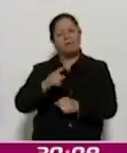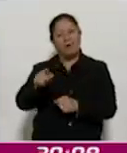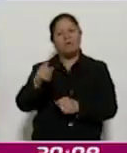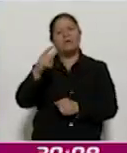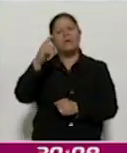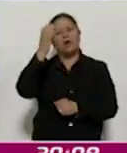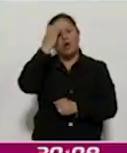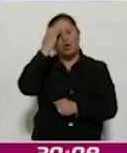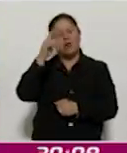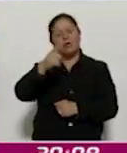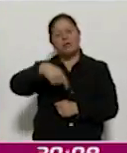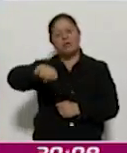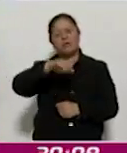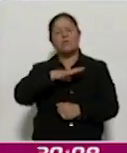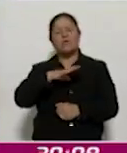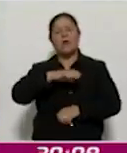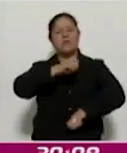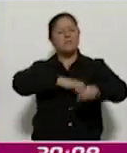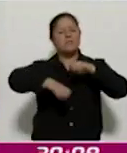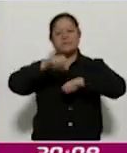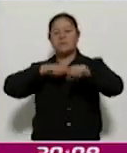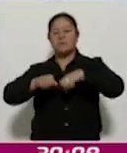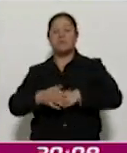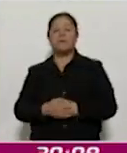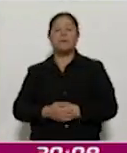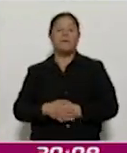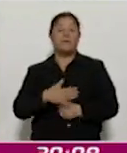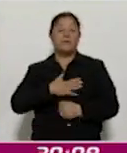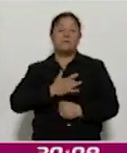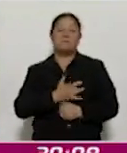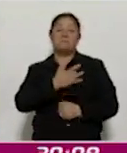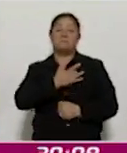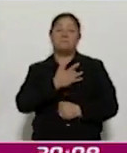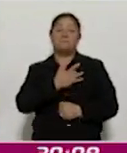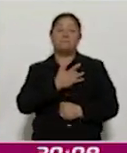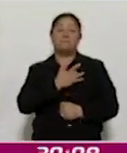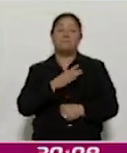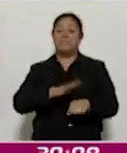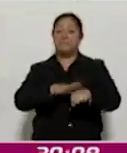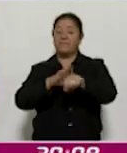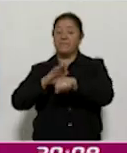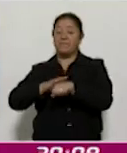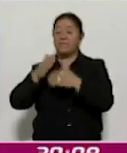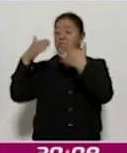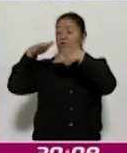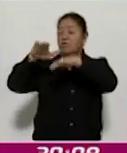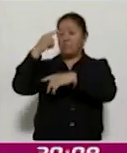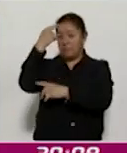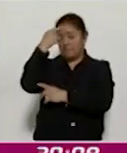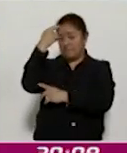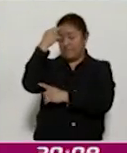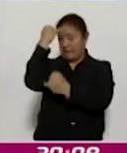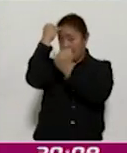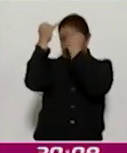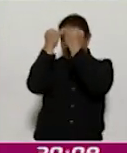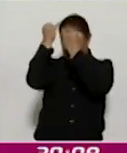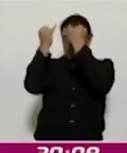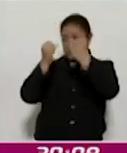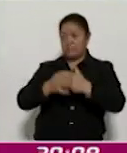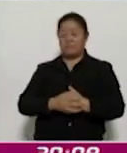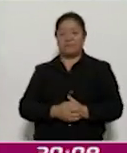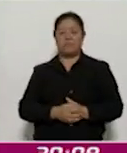Me motivó venir a aprender más aspectos sobre metas creativas y en